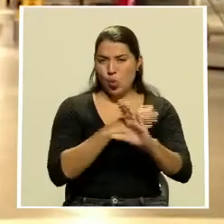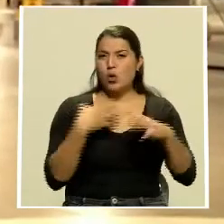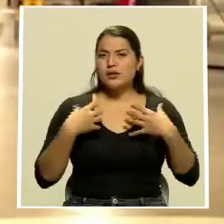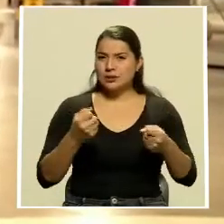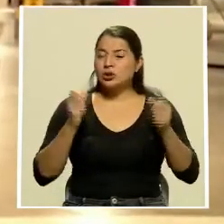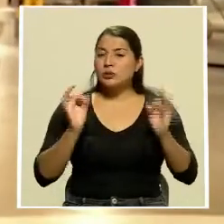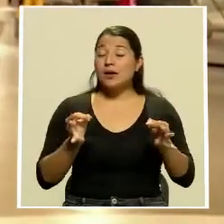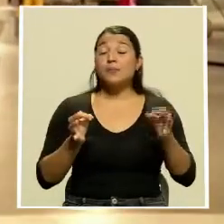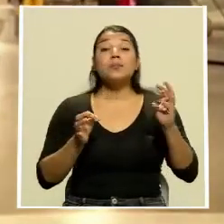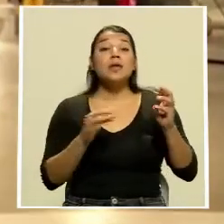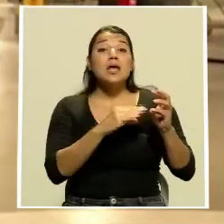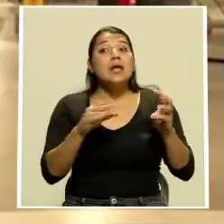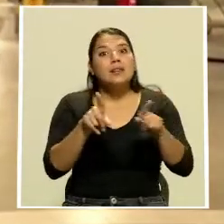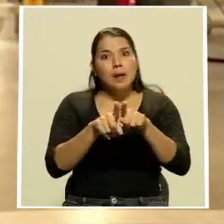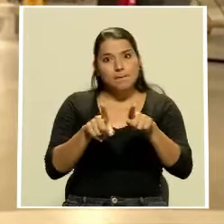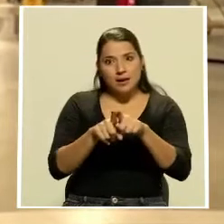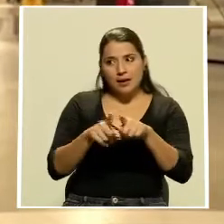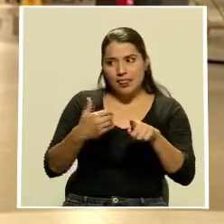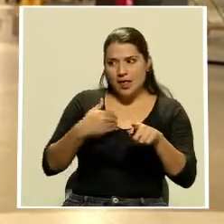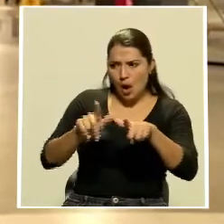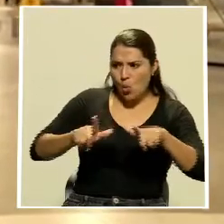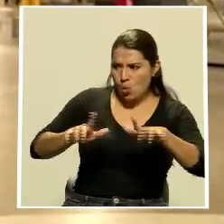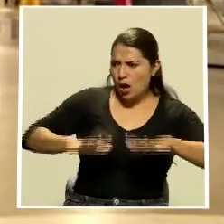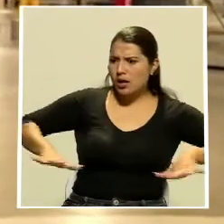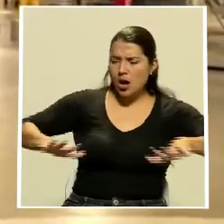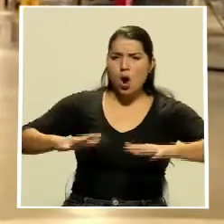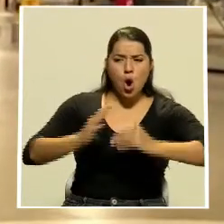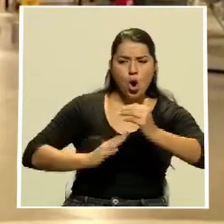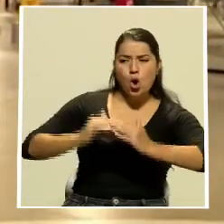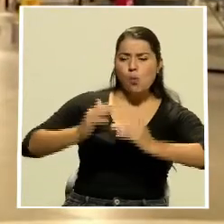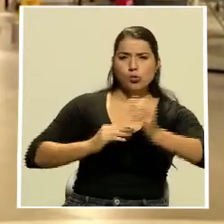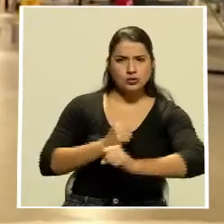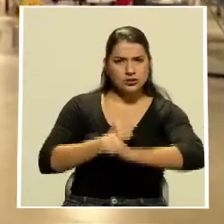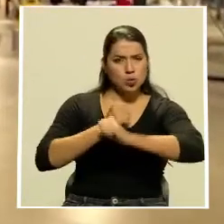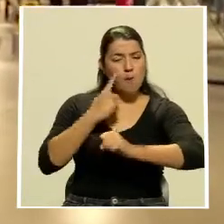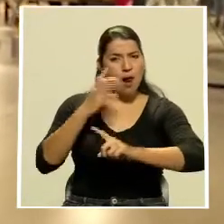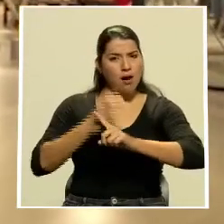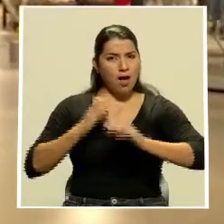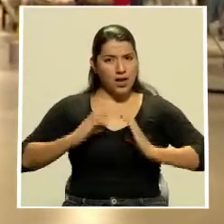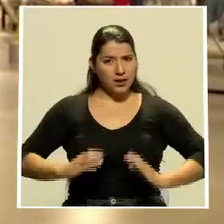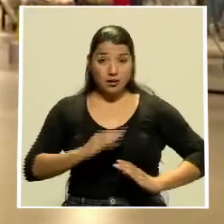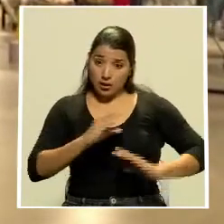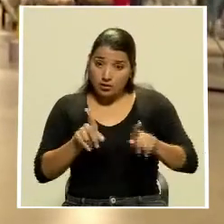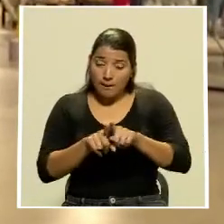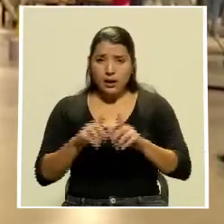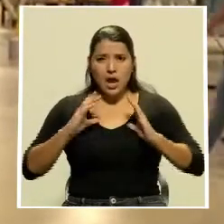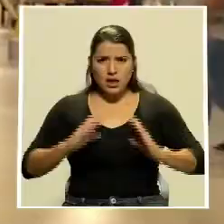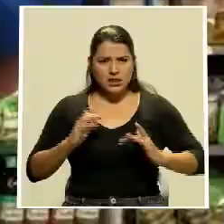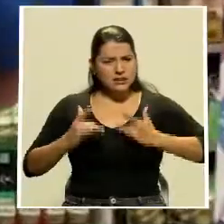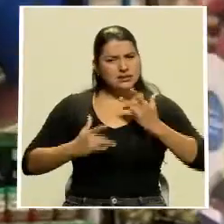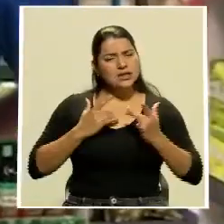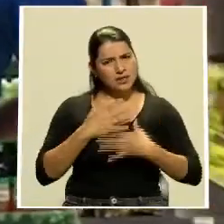se garantice un lugar cómodo, un lugar seguro para cada uno de los clientes y también de que el cliente sienta confianza de visitar el